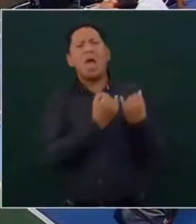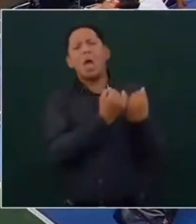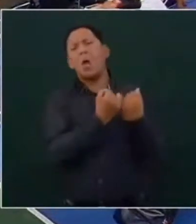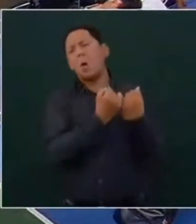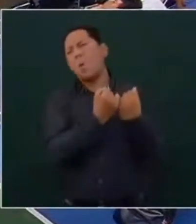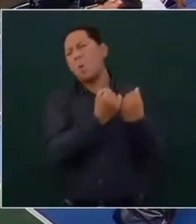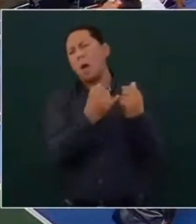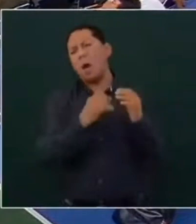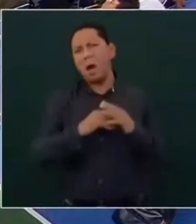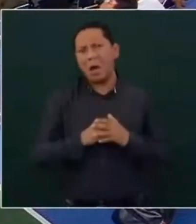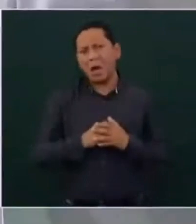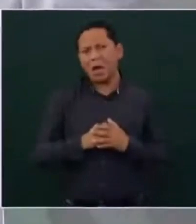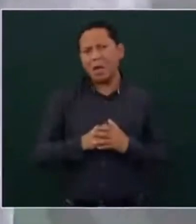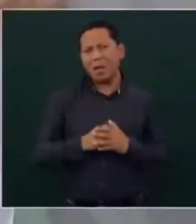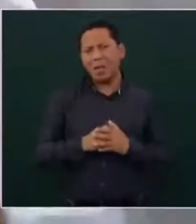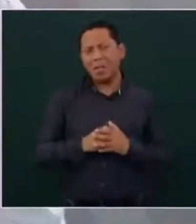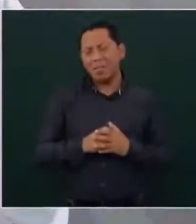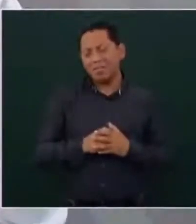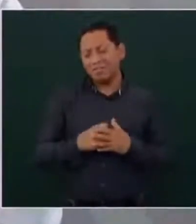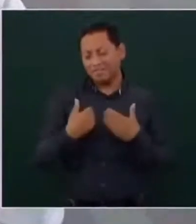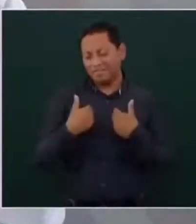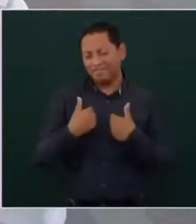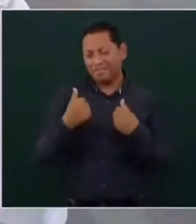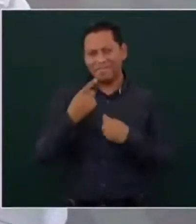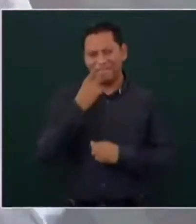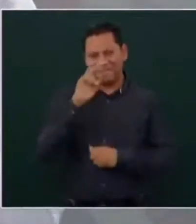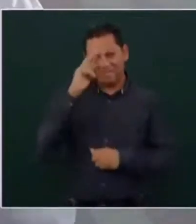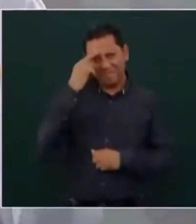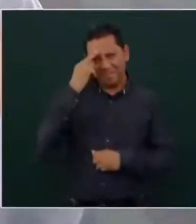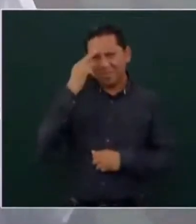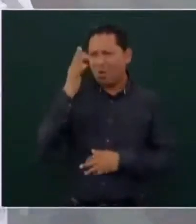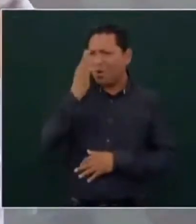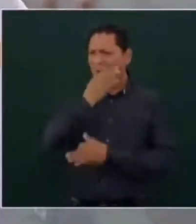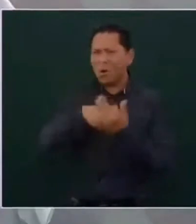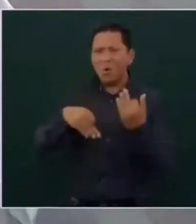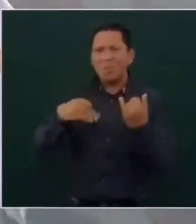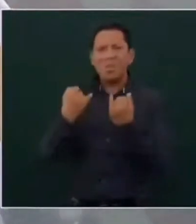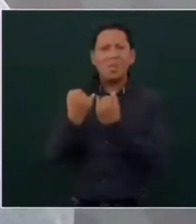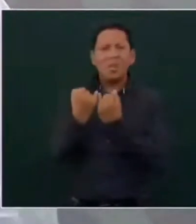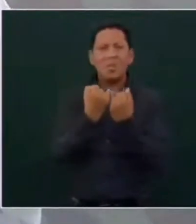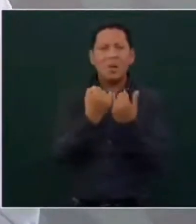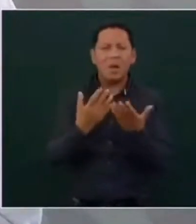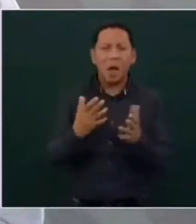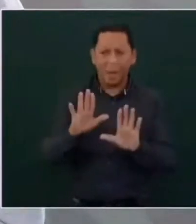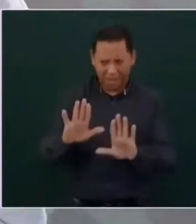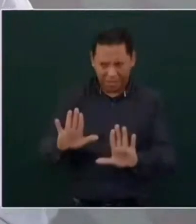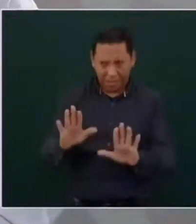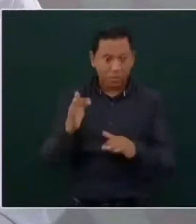antes todos son iguales luego entonces ¿para qué participas?